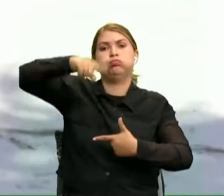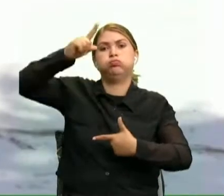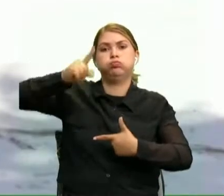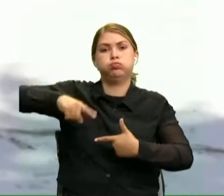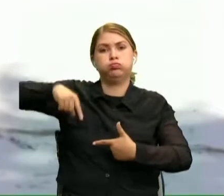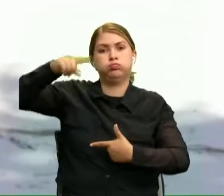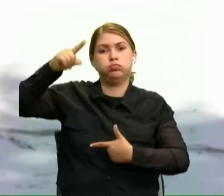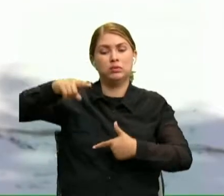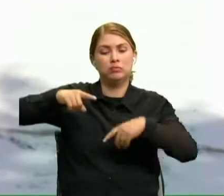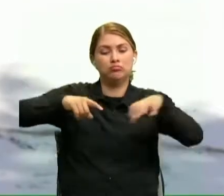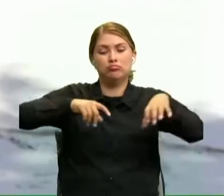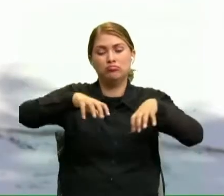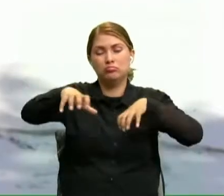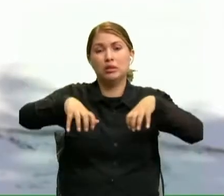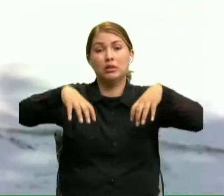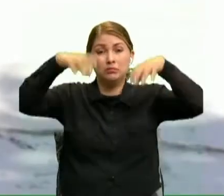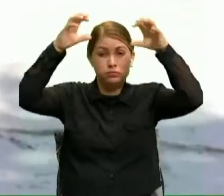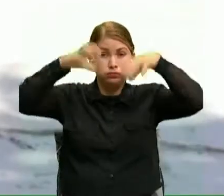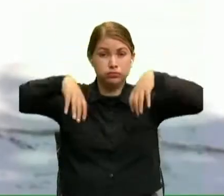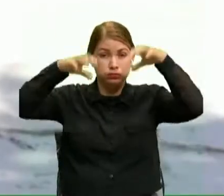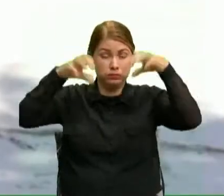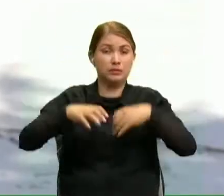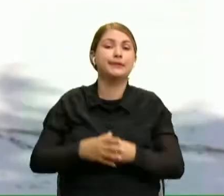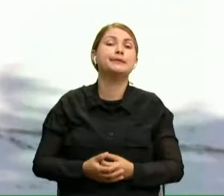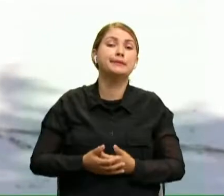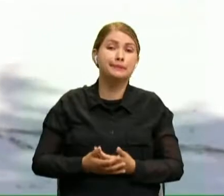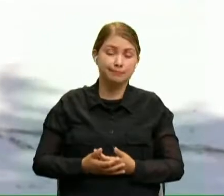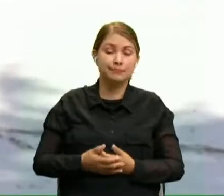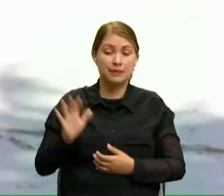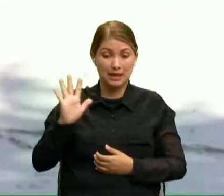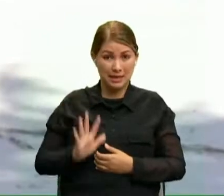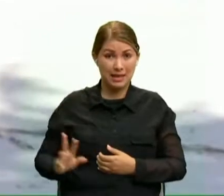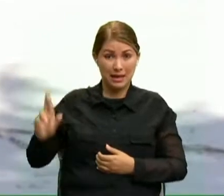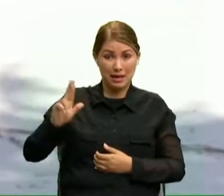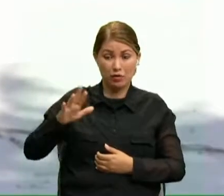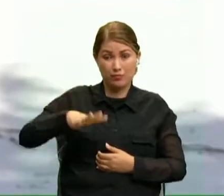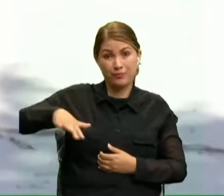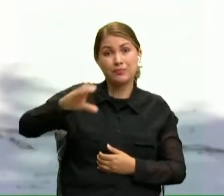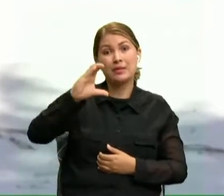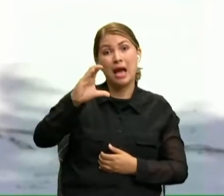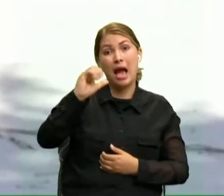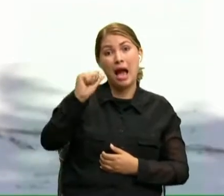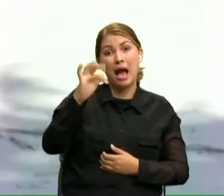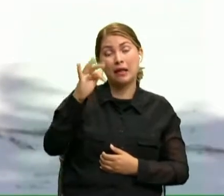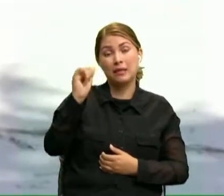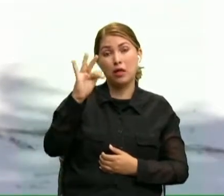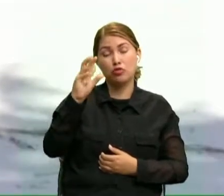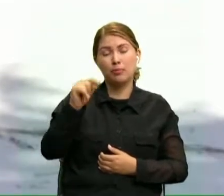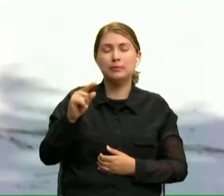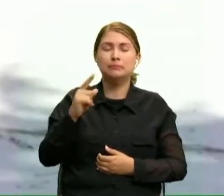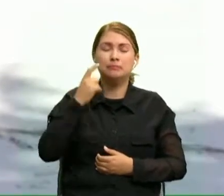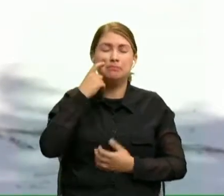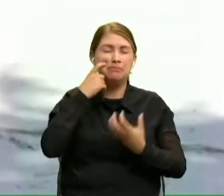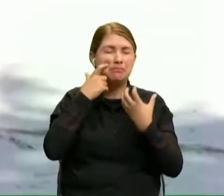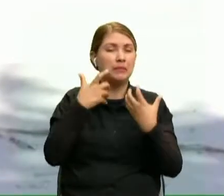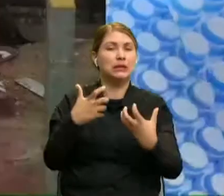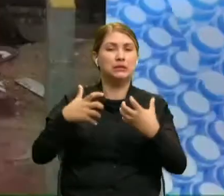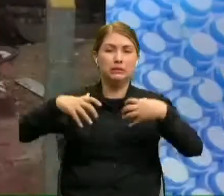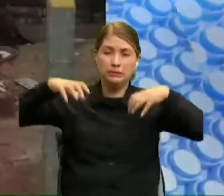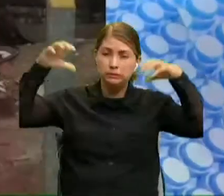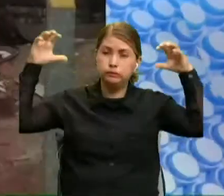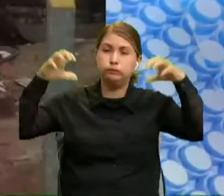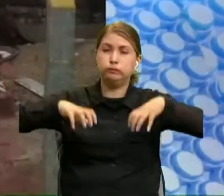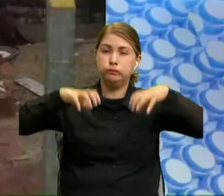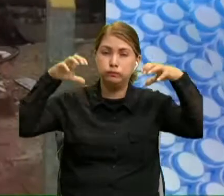en la distribución de las precipitaciones. Es por ello que en la región del Catatumbo se verán las lluvias más fuertes y más intensas.